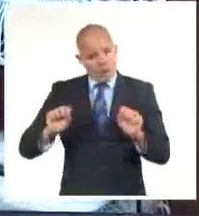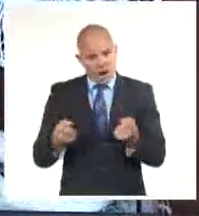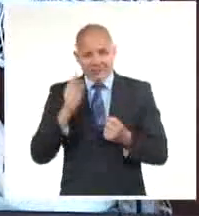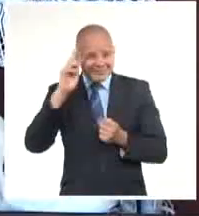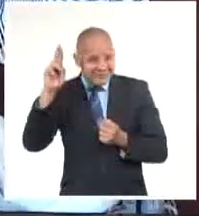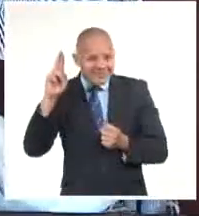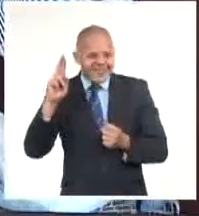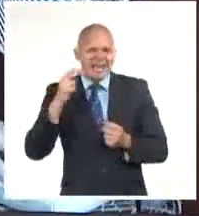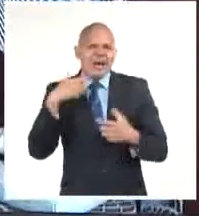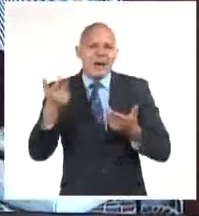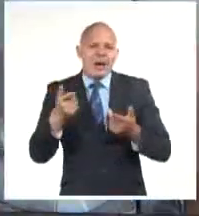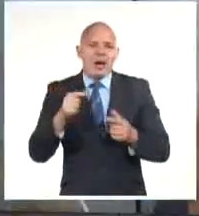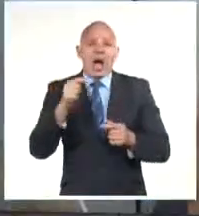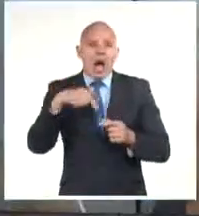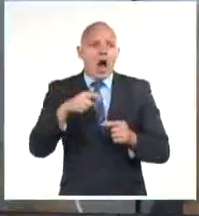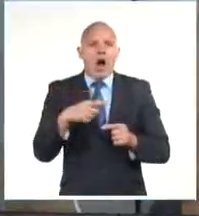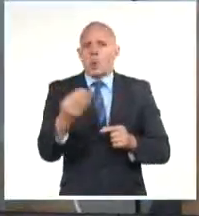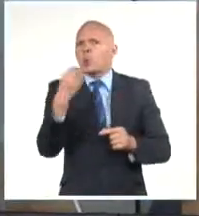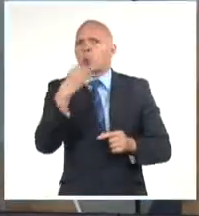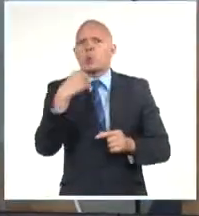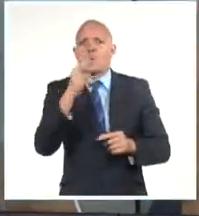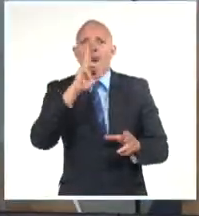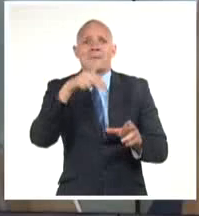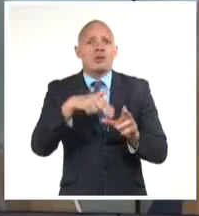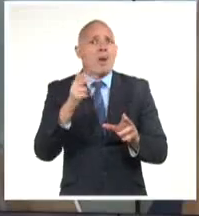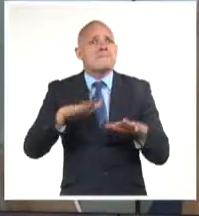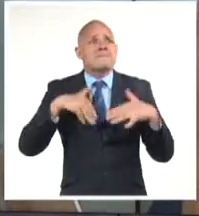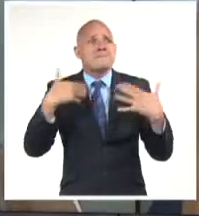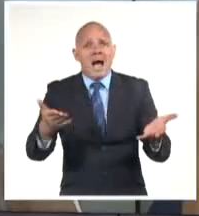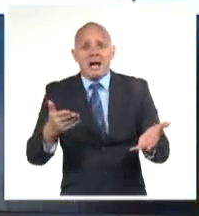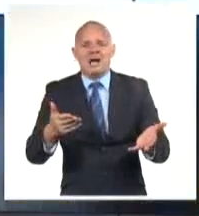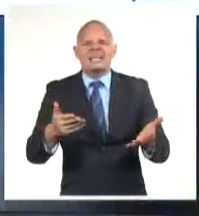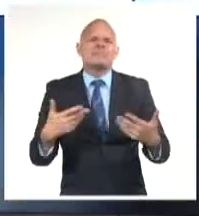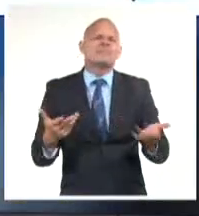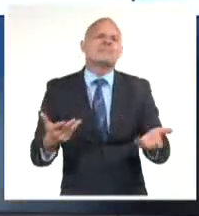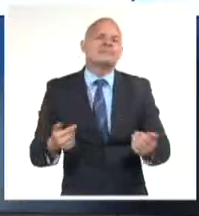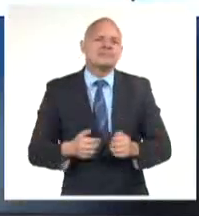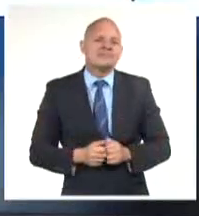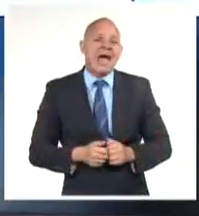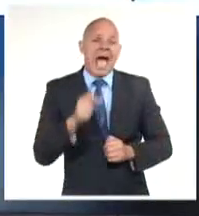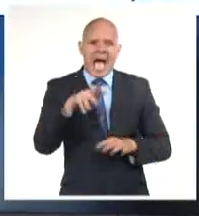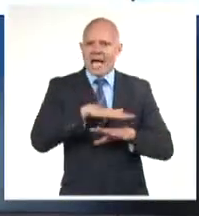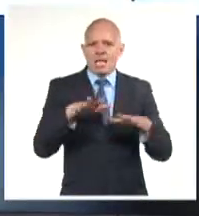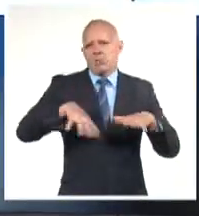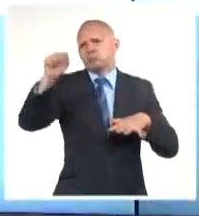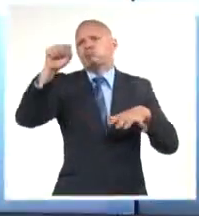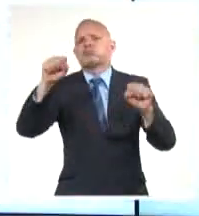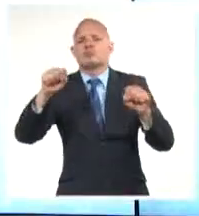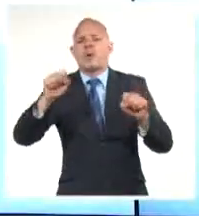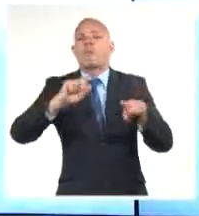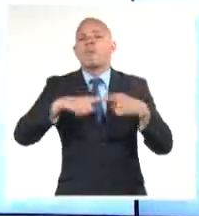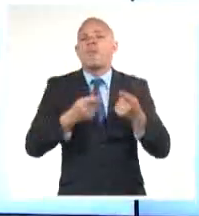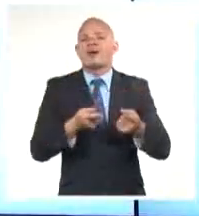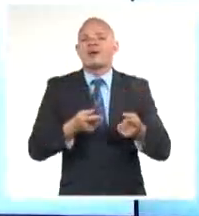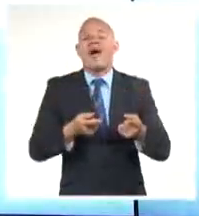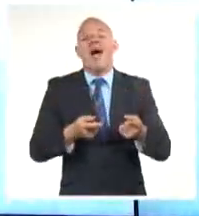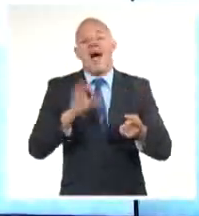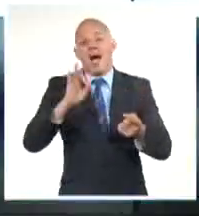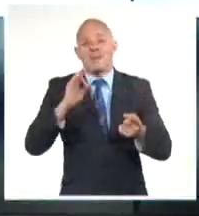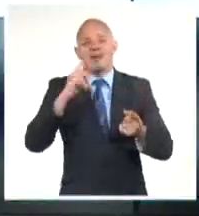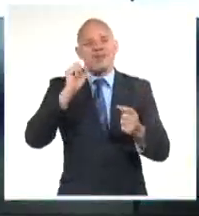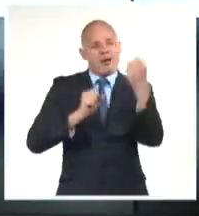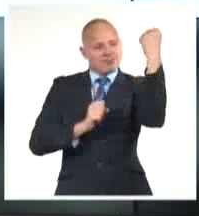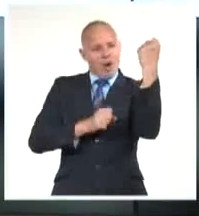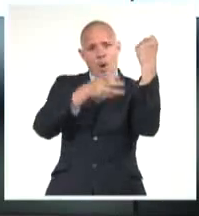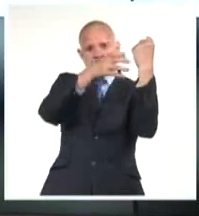disparó el consumo energético en los hogares. Pero los apagones de aquella fecha estaban asociados a la sobrecarga de los transformadores.